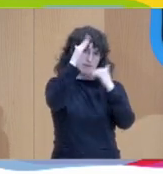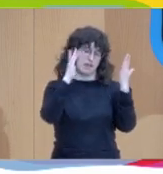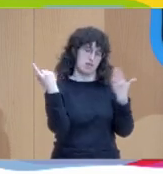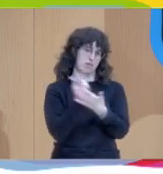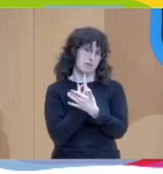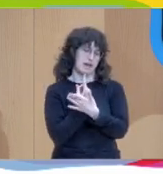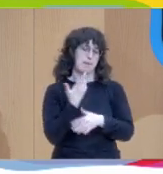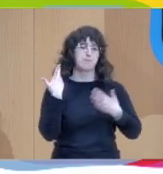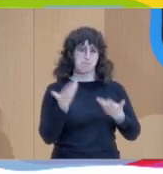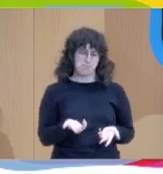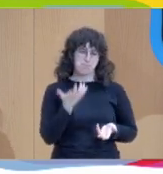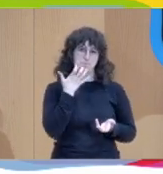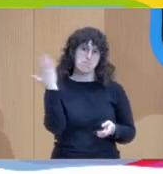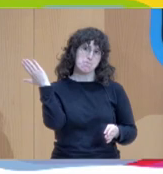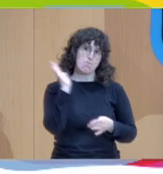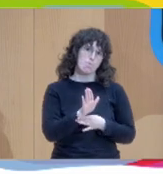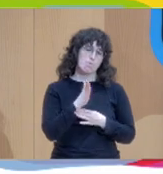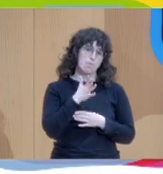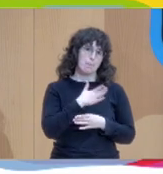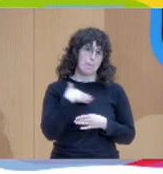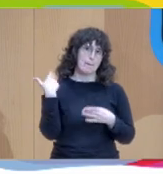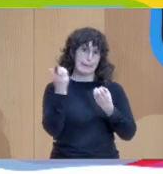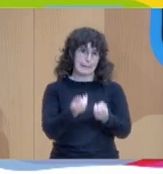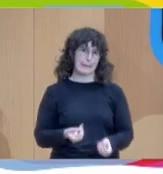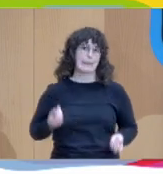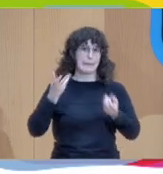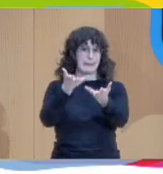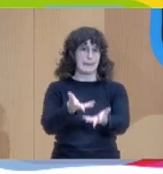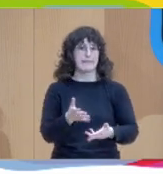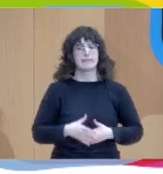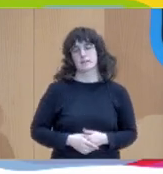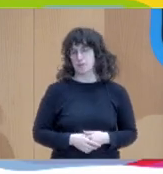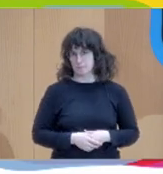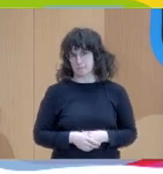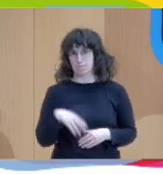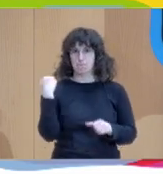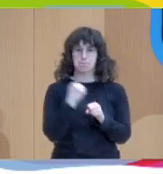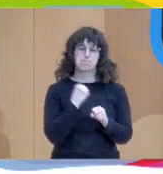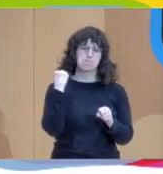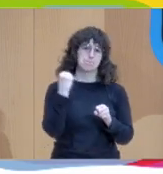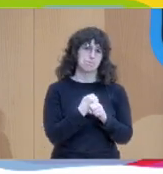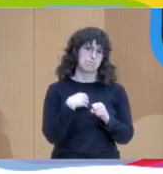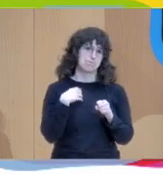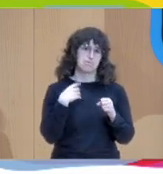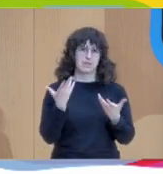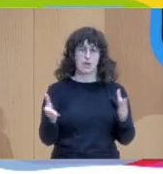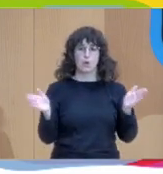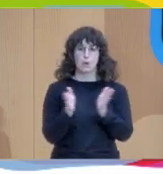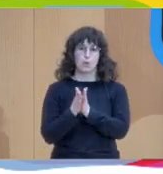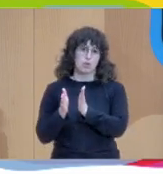ejemplo, me gustaría comentar el trabajo que están haciendo nuestros compañeros